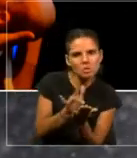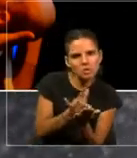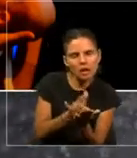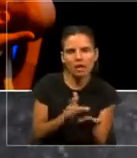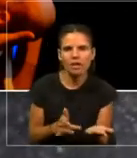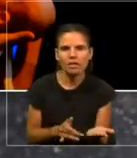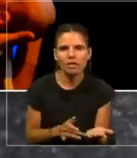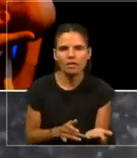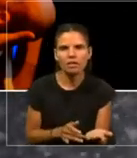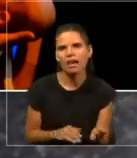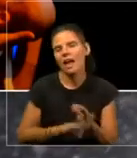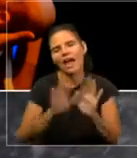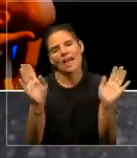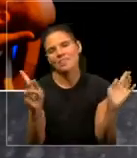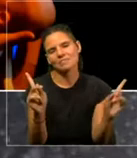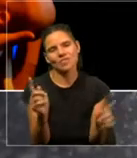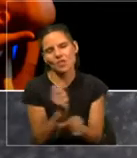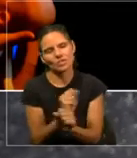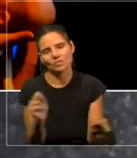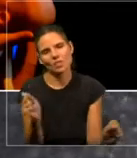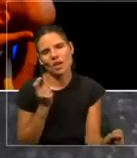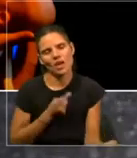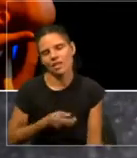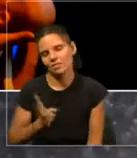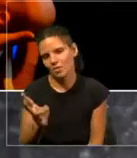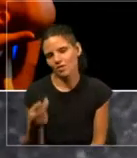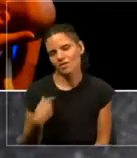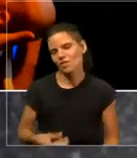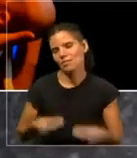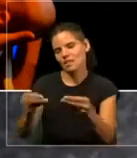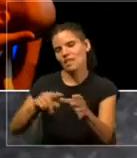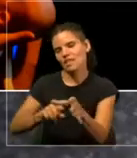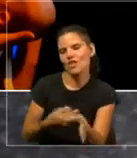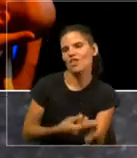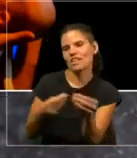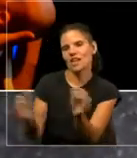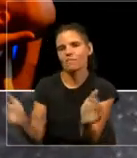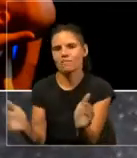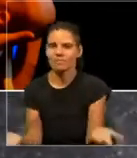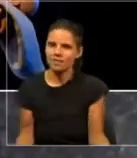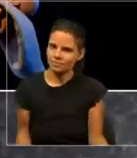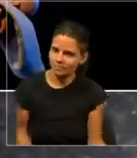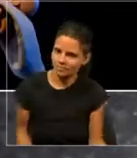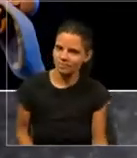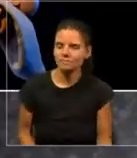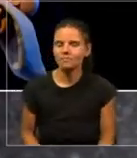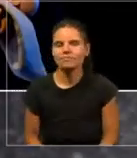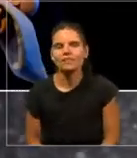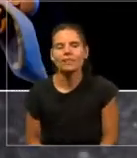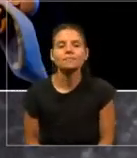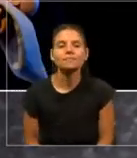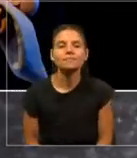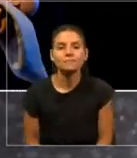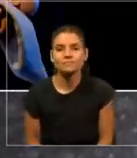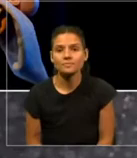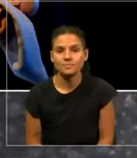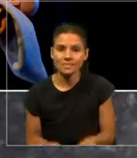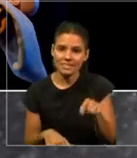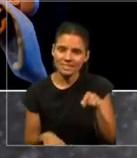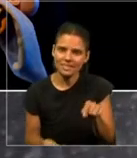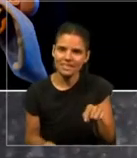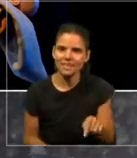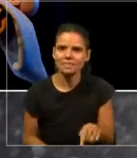Nadie, ¿no? Porque no corresponde darle esos artefactos tecnológicos. Bueno, el asunto es que ahí es